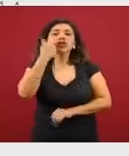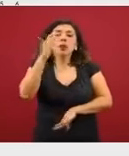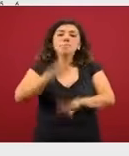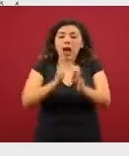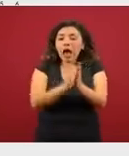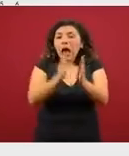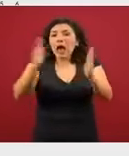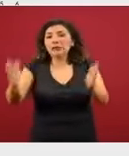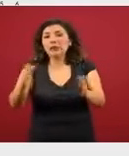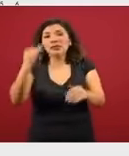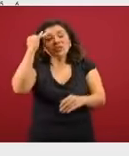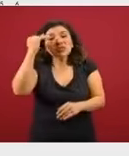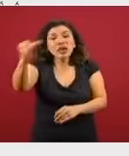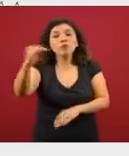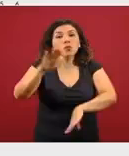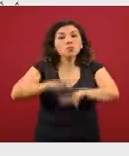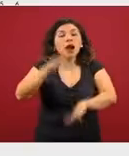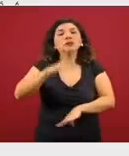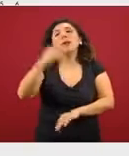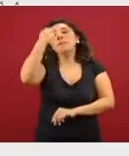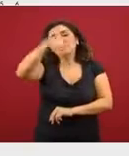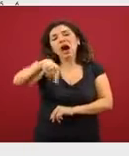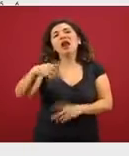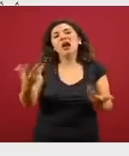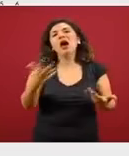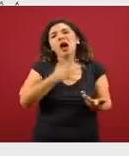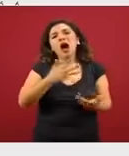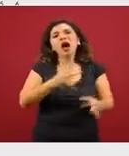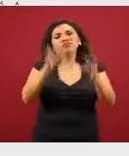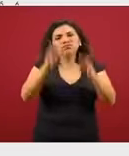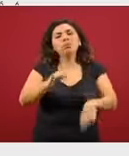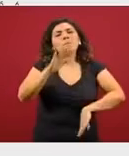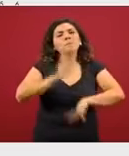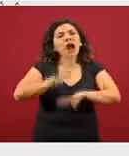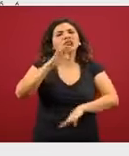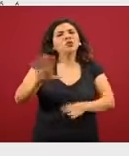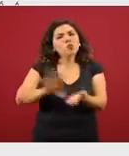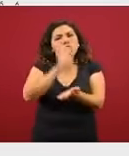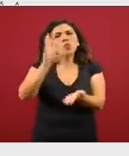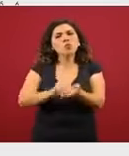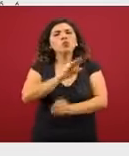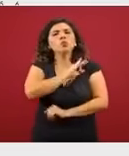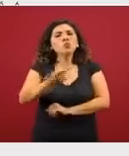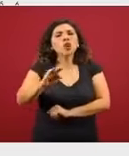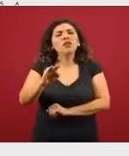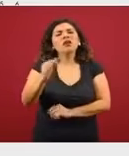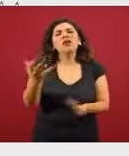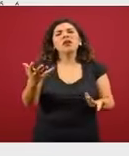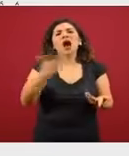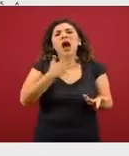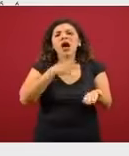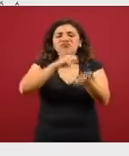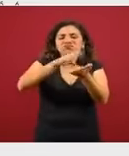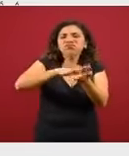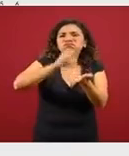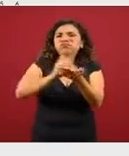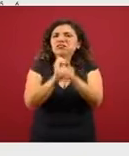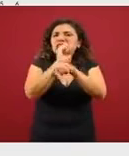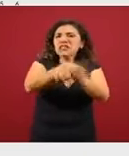el lapso para que haya mayores posibilidades de inscripción.